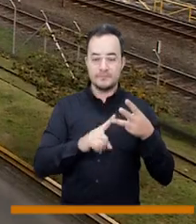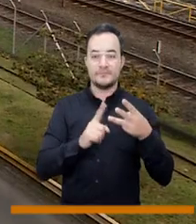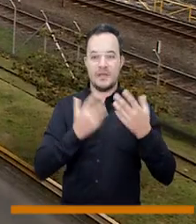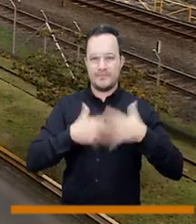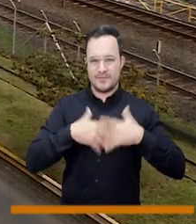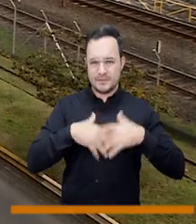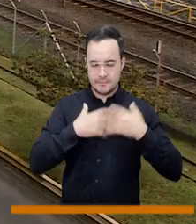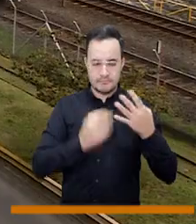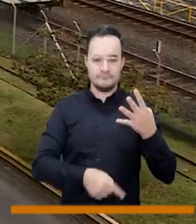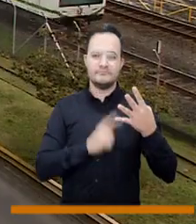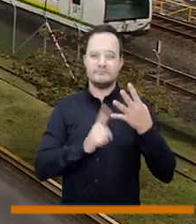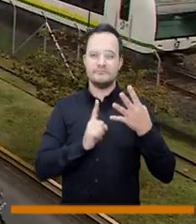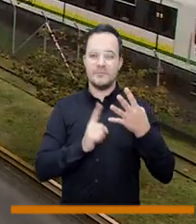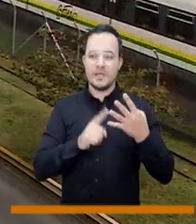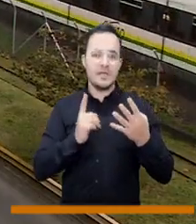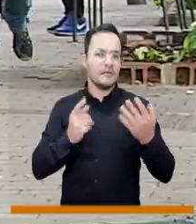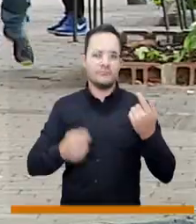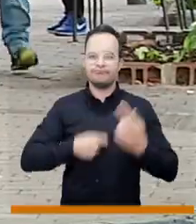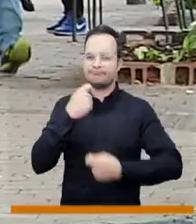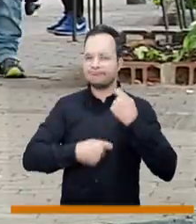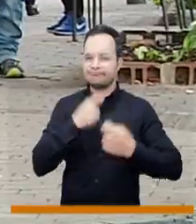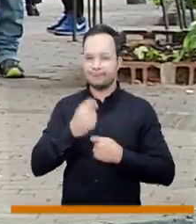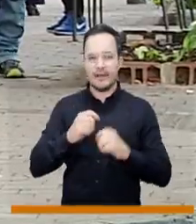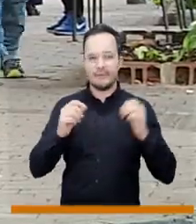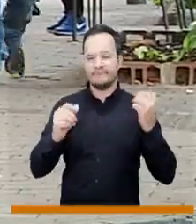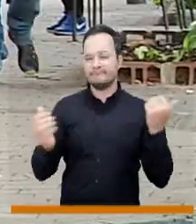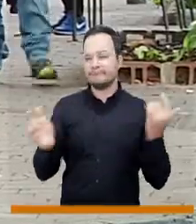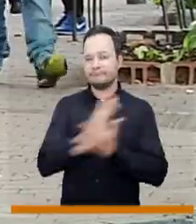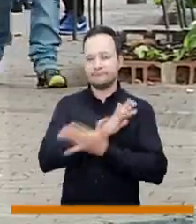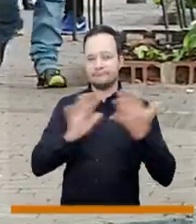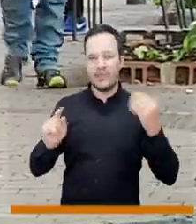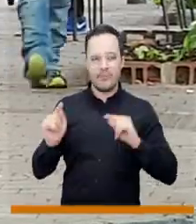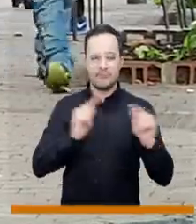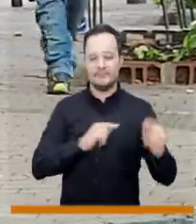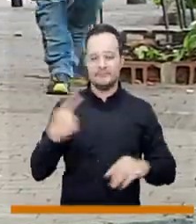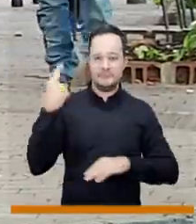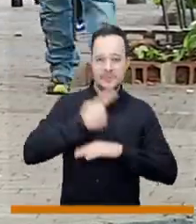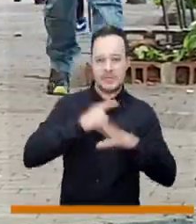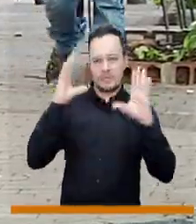metro, la industria y el sector comercio en el día y en la noche.